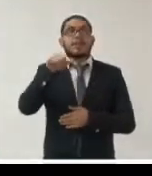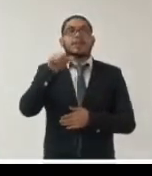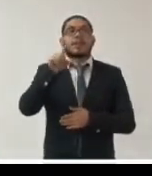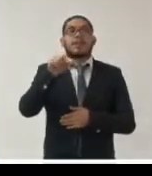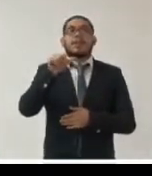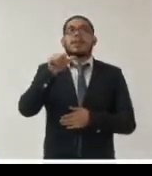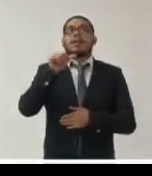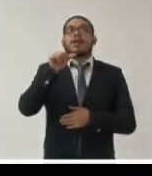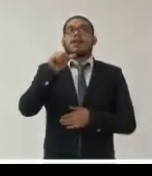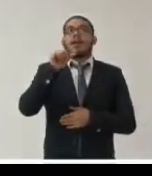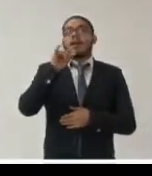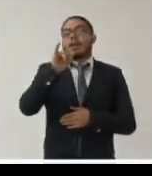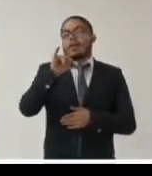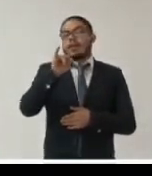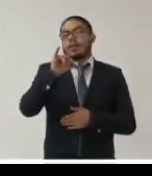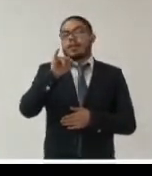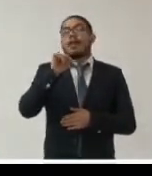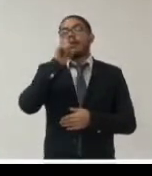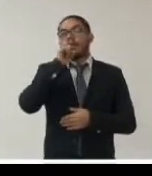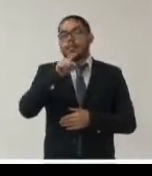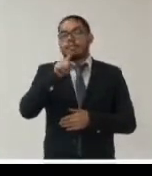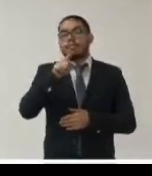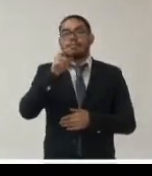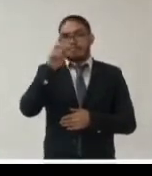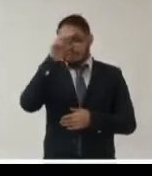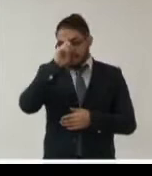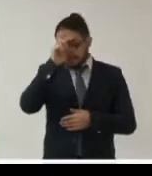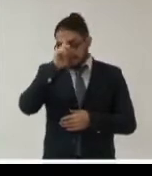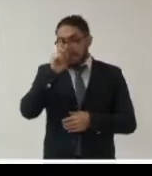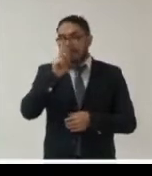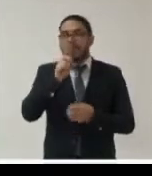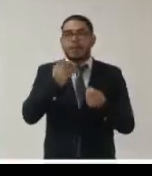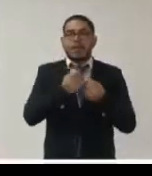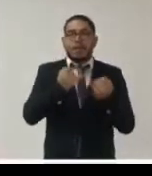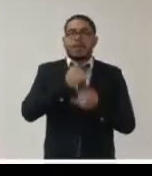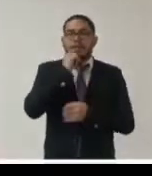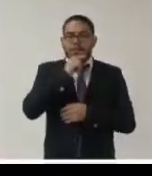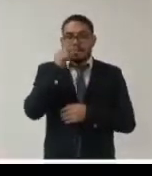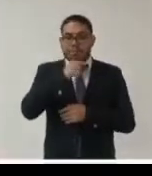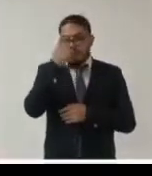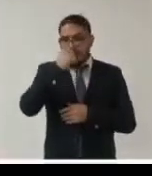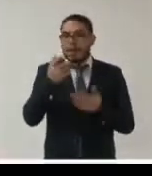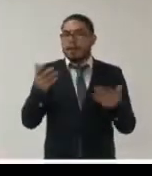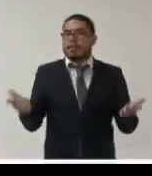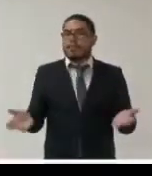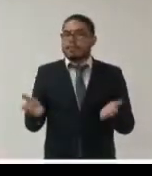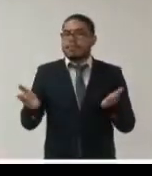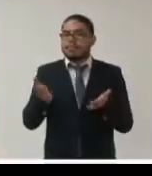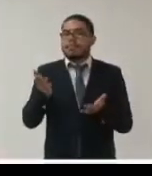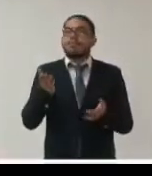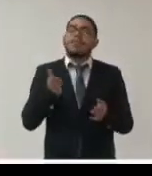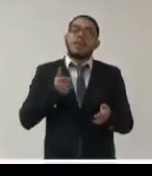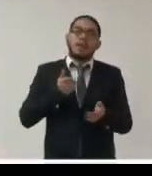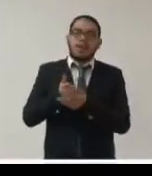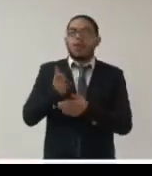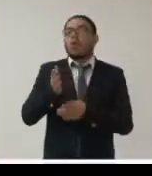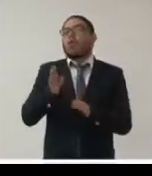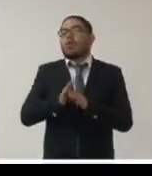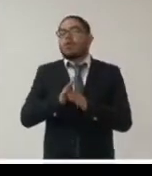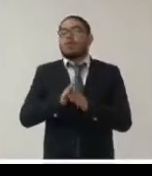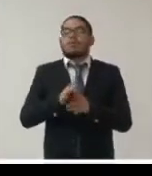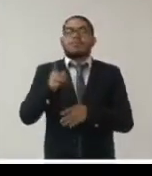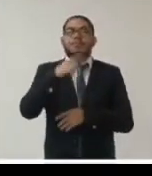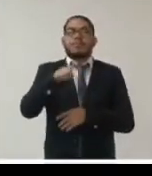también hay una serie de recomendaciones emitidas por el propio sistema para impulsar una ruta de acción de los órganos